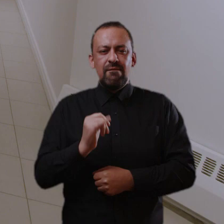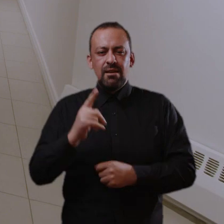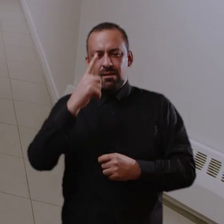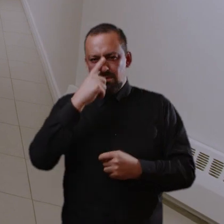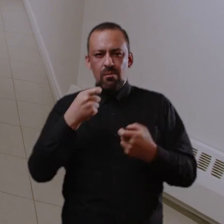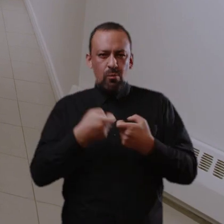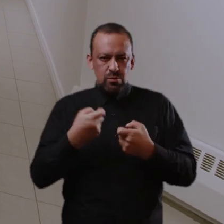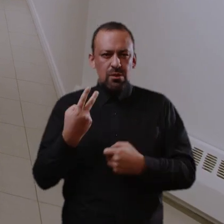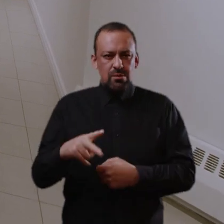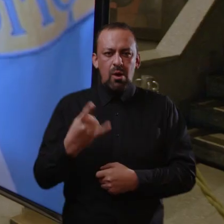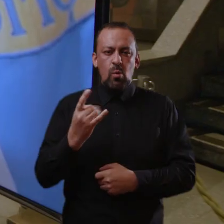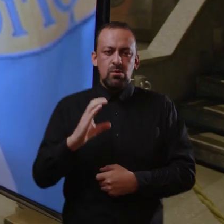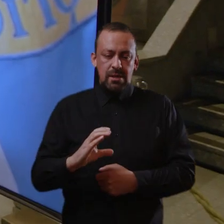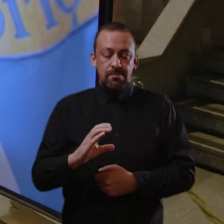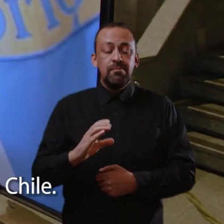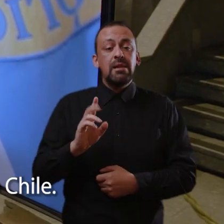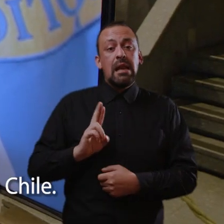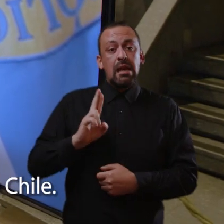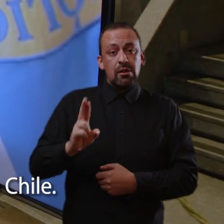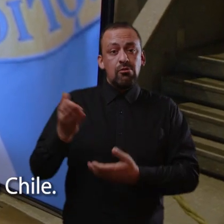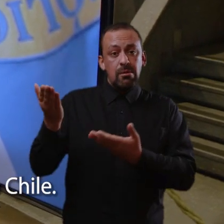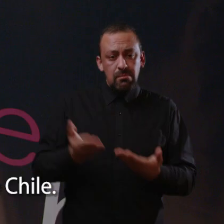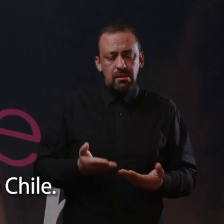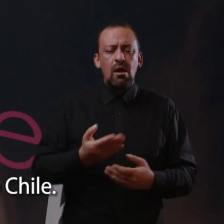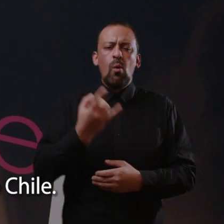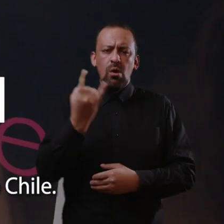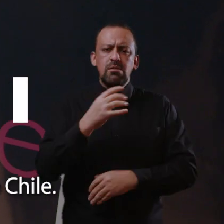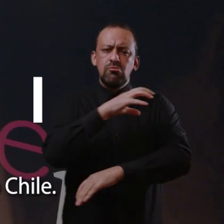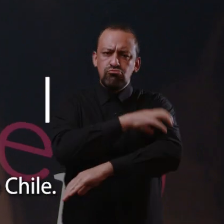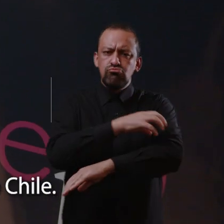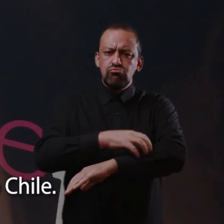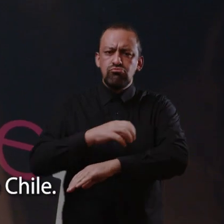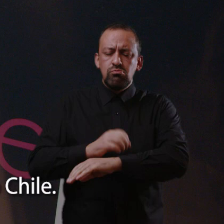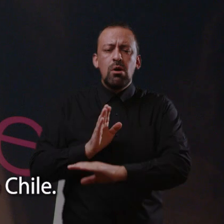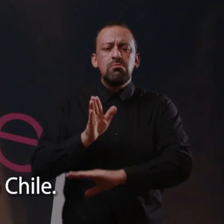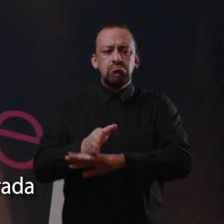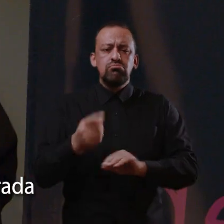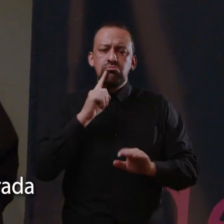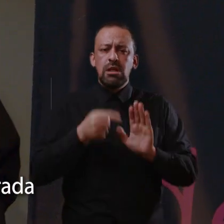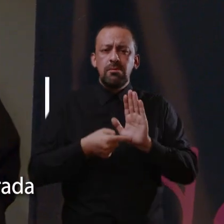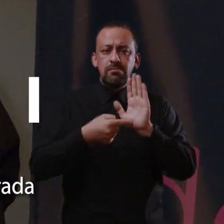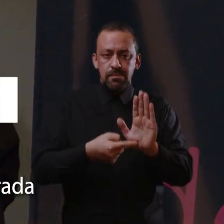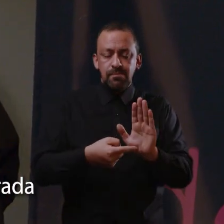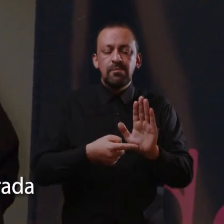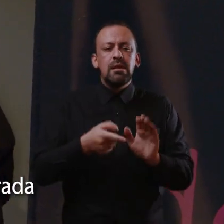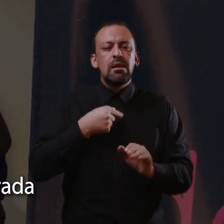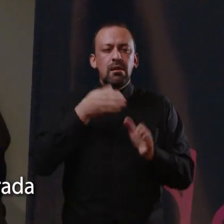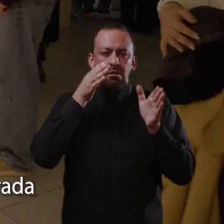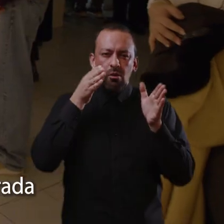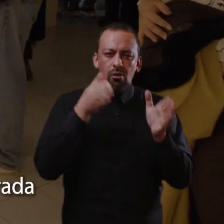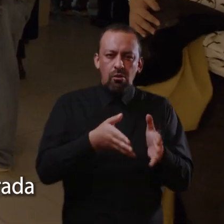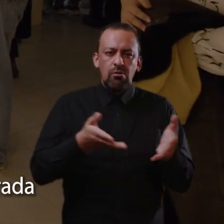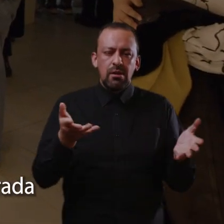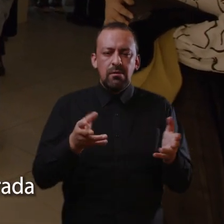hecho con el MAVI-UC. Una invitación que ha extendido el rector Ignacio Sánchez a universidades a lo largo de todo Chile. Una exposición, por tanto, que